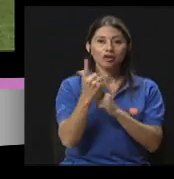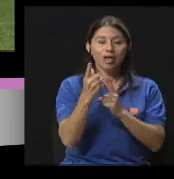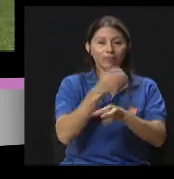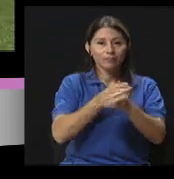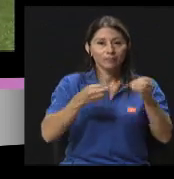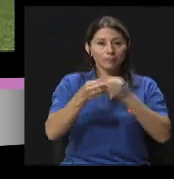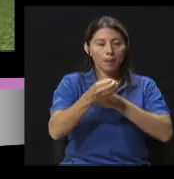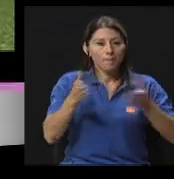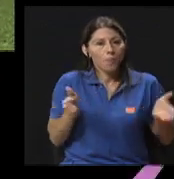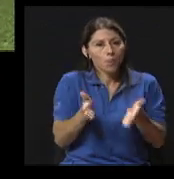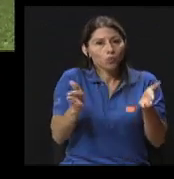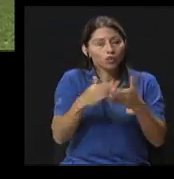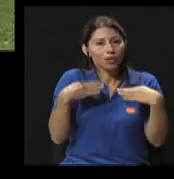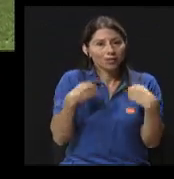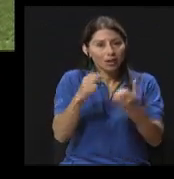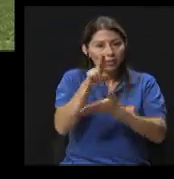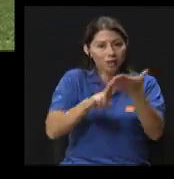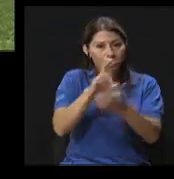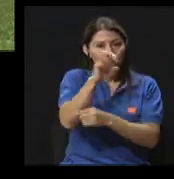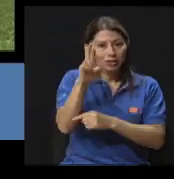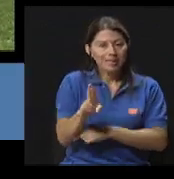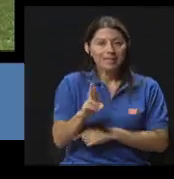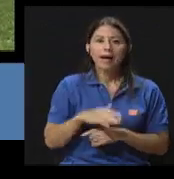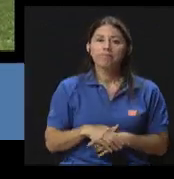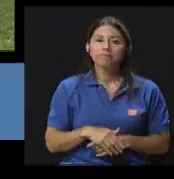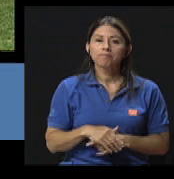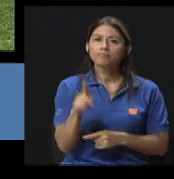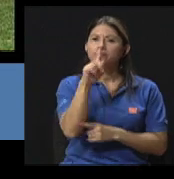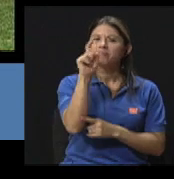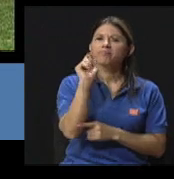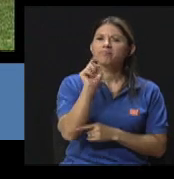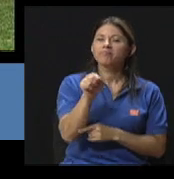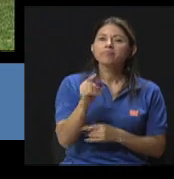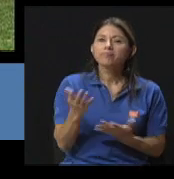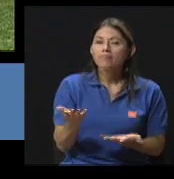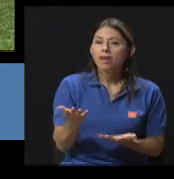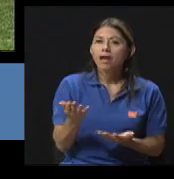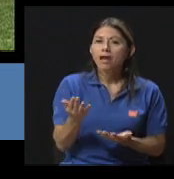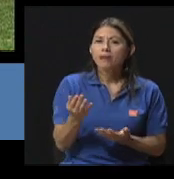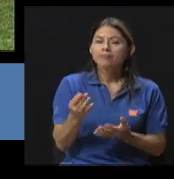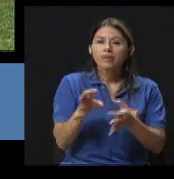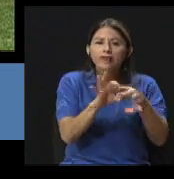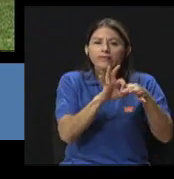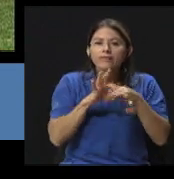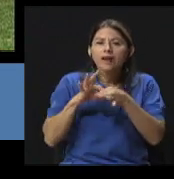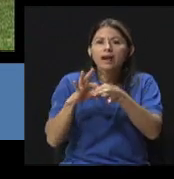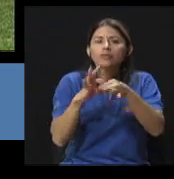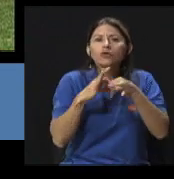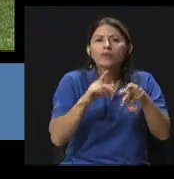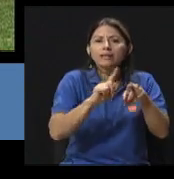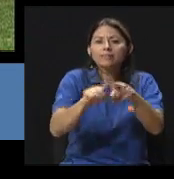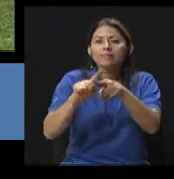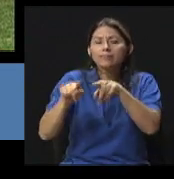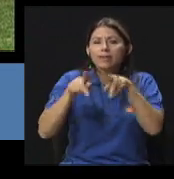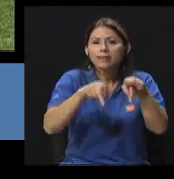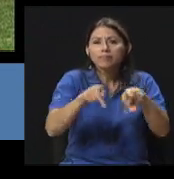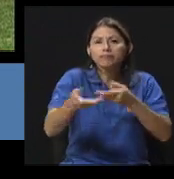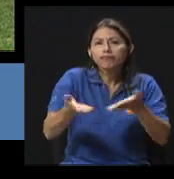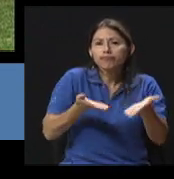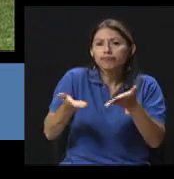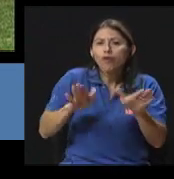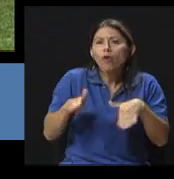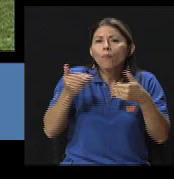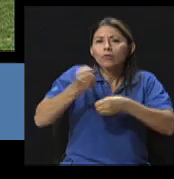Promoción de la Salud de la Universidad de Costa Rica. Fabiola, ¿de qué manera trabajan las relaciones interpersonales